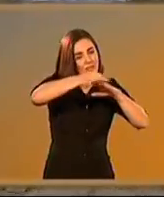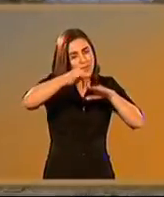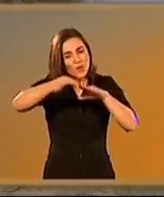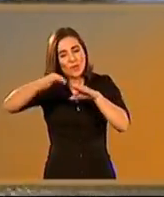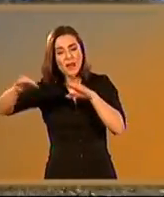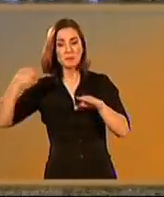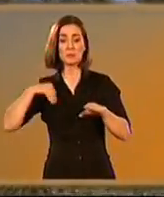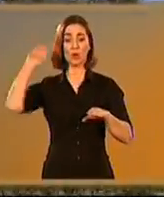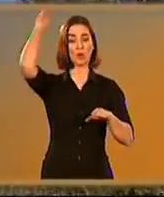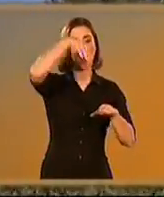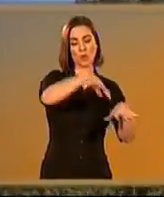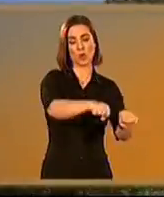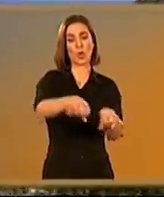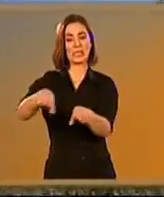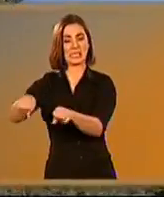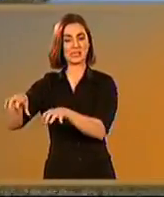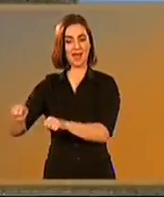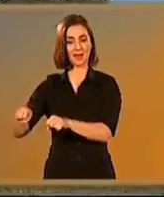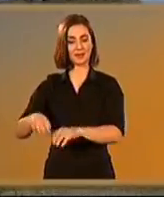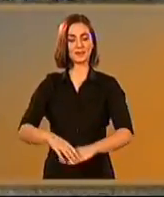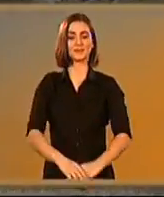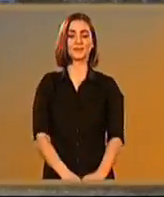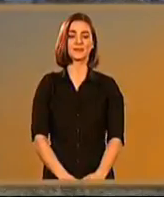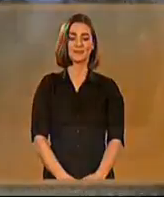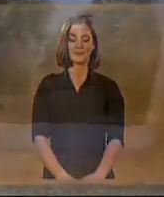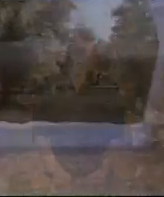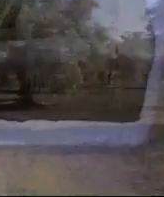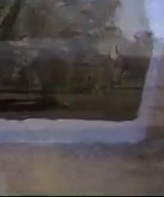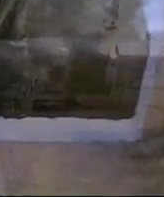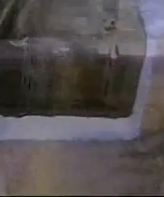comerciales de Roma con el resto de sus colonias mediterráneas.